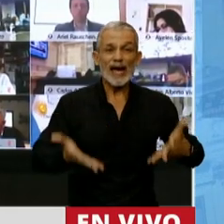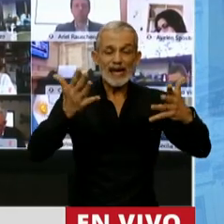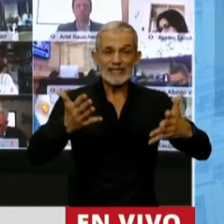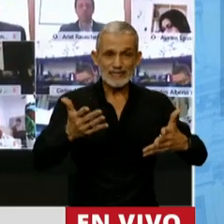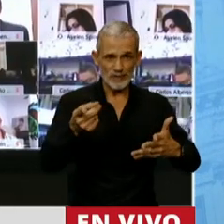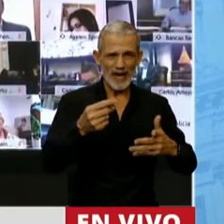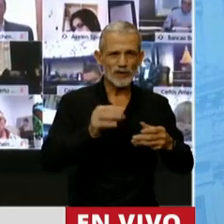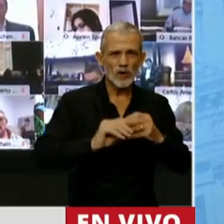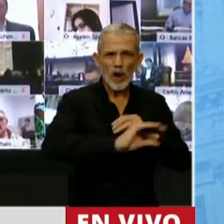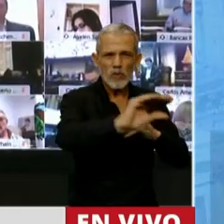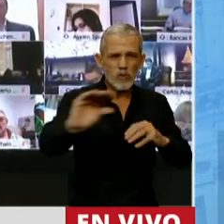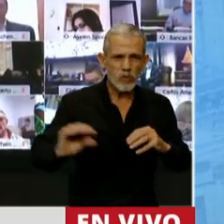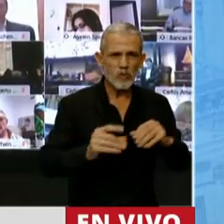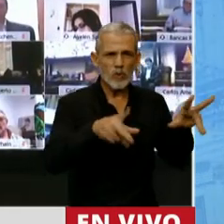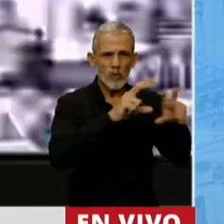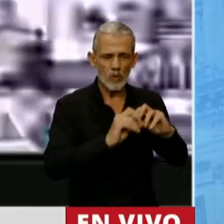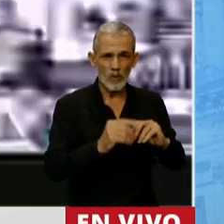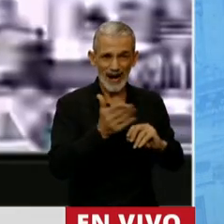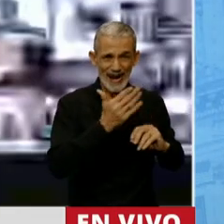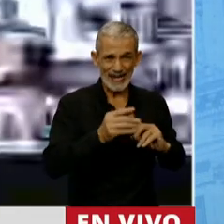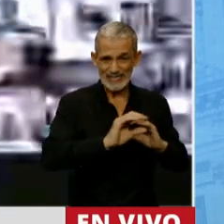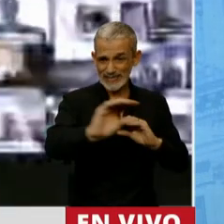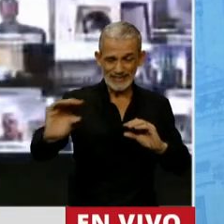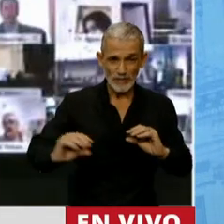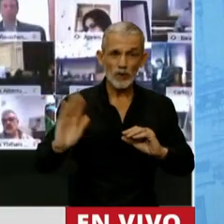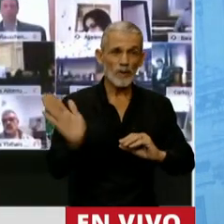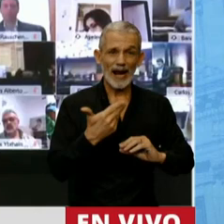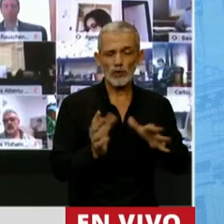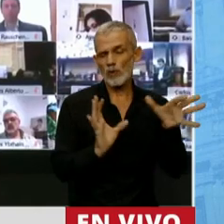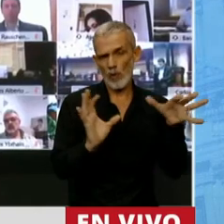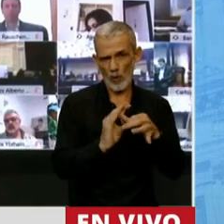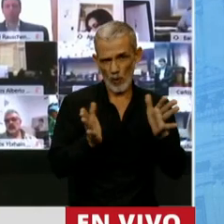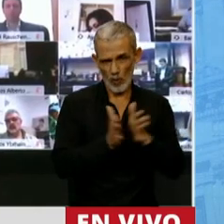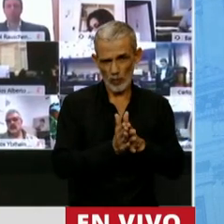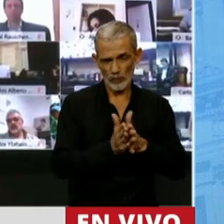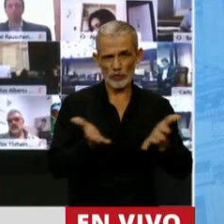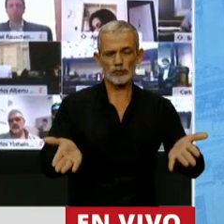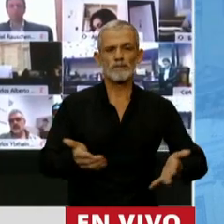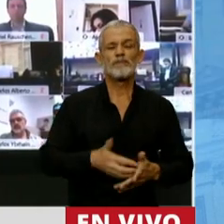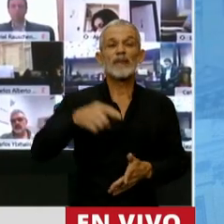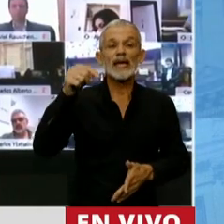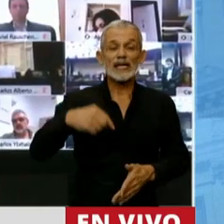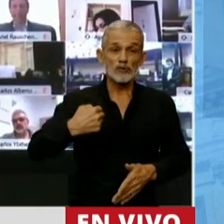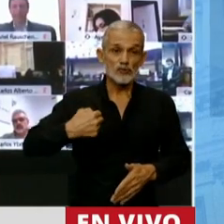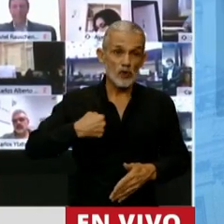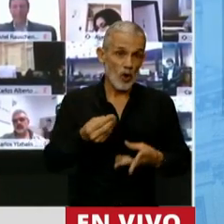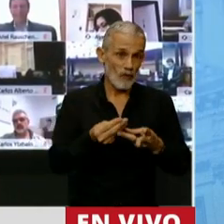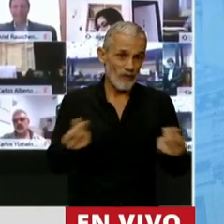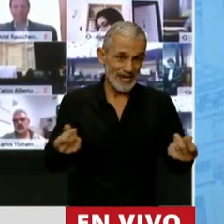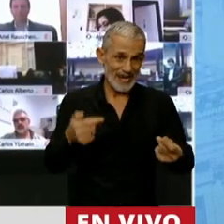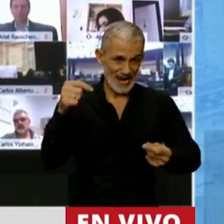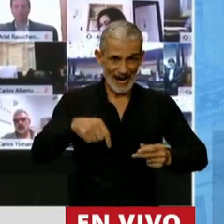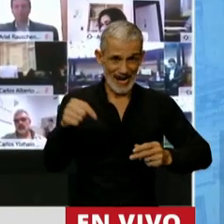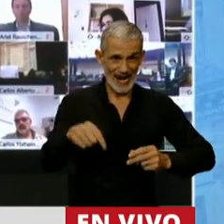y la distribución de los beneficios de ese crecimiento vayan de la mano señor presidente yo terminaría